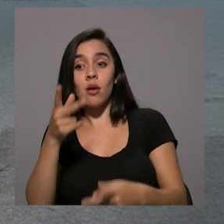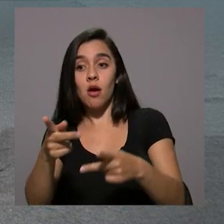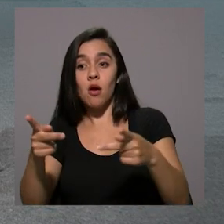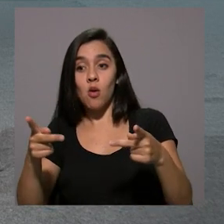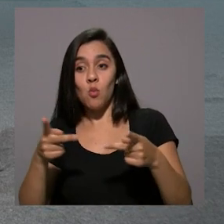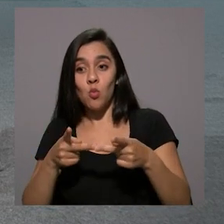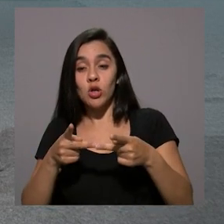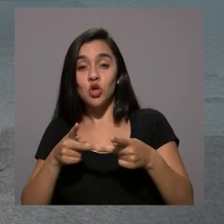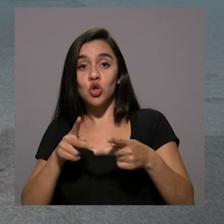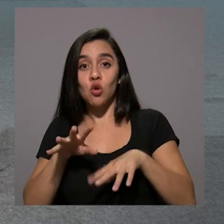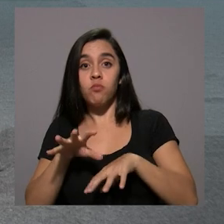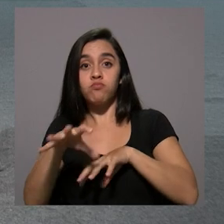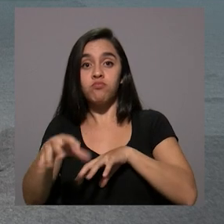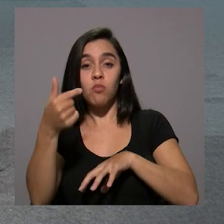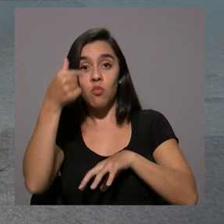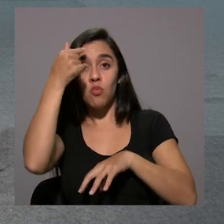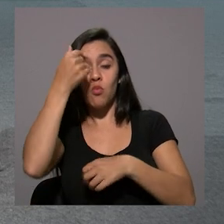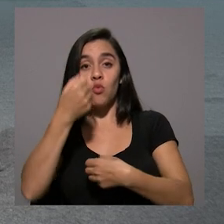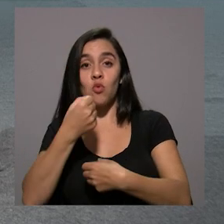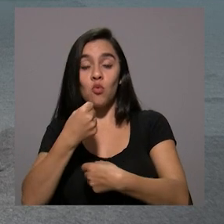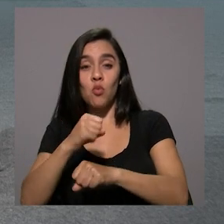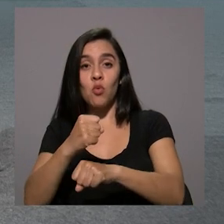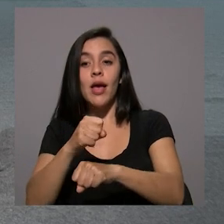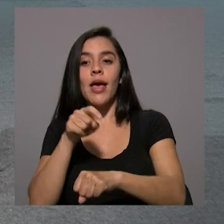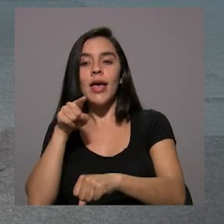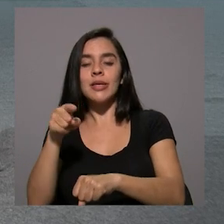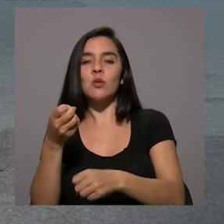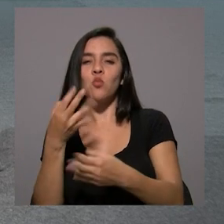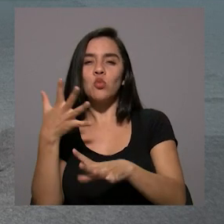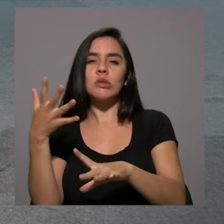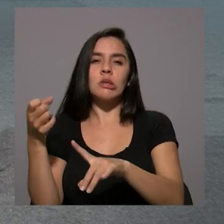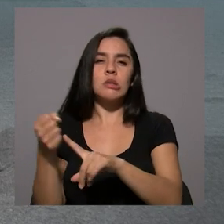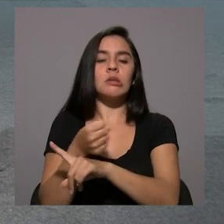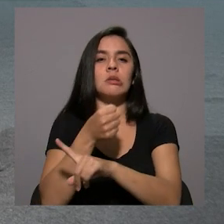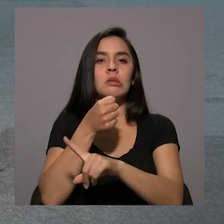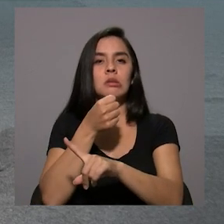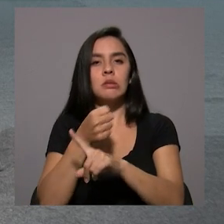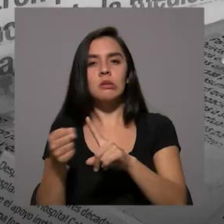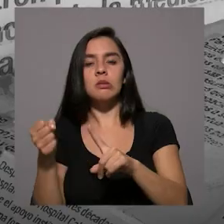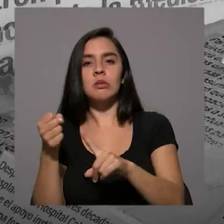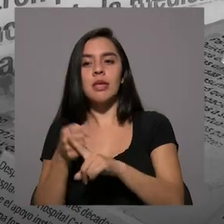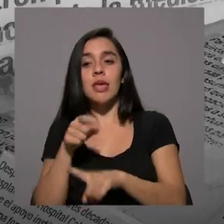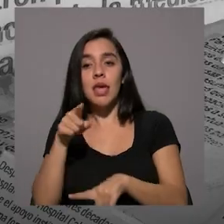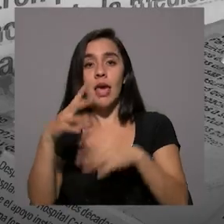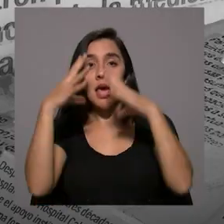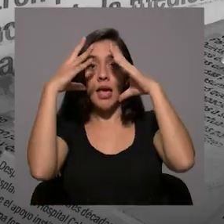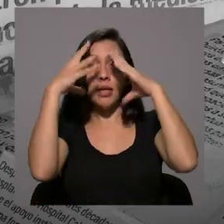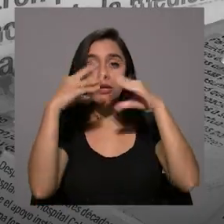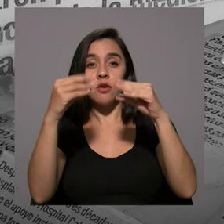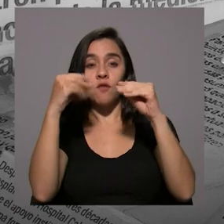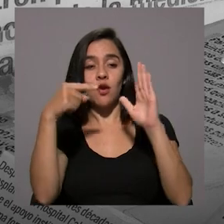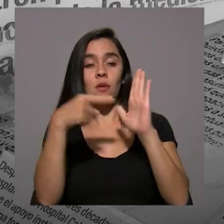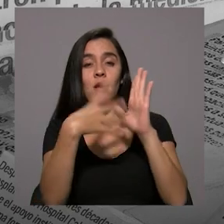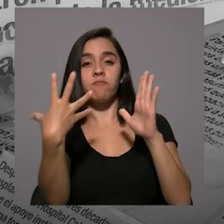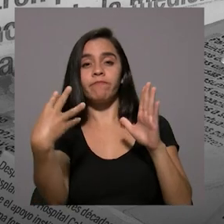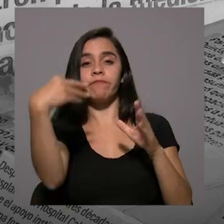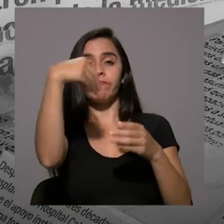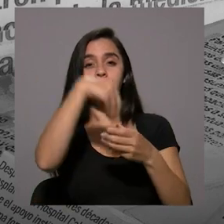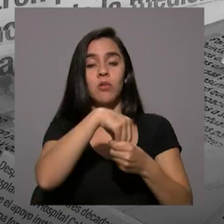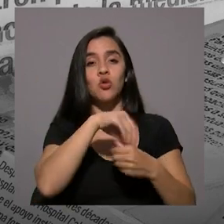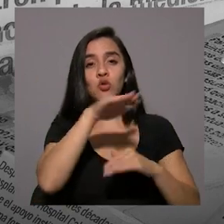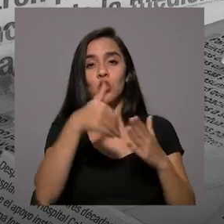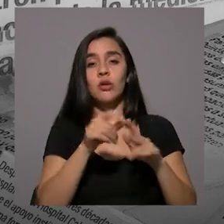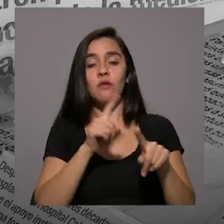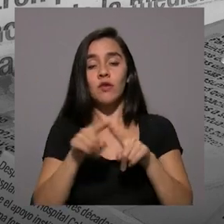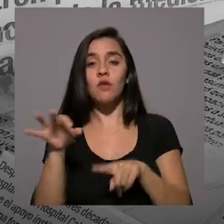era uno de los espacios donde más violencia recibía y ese informe sistematiza todas esas formas. No cubren el